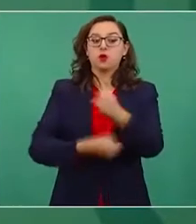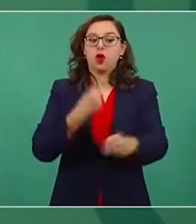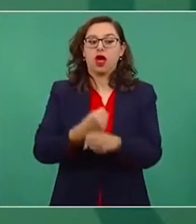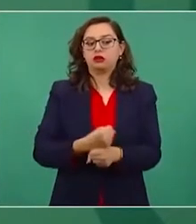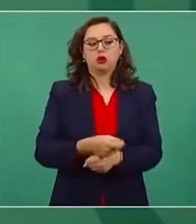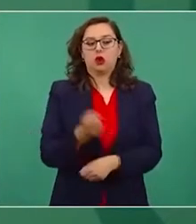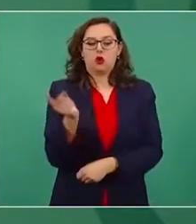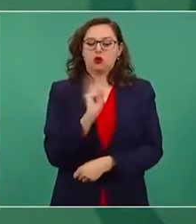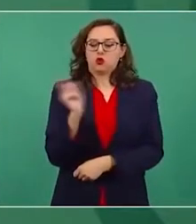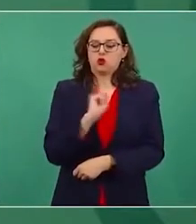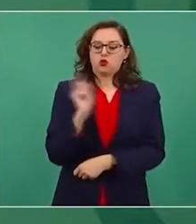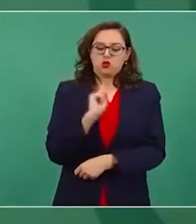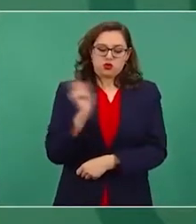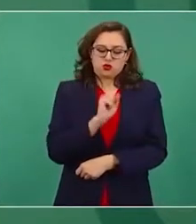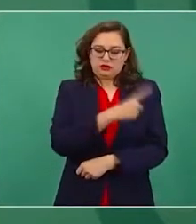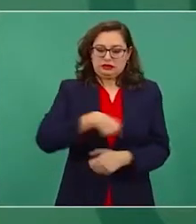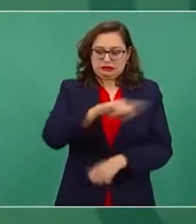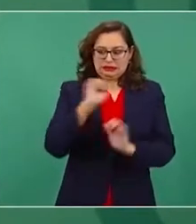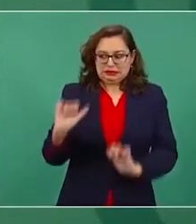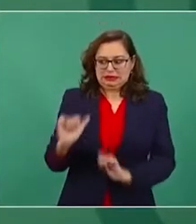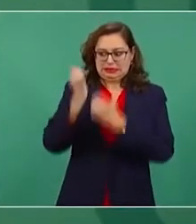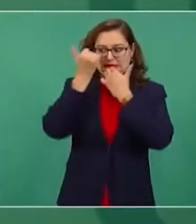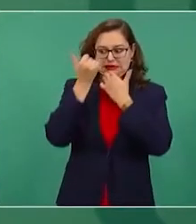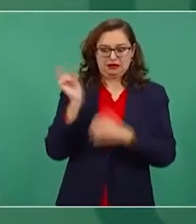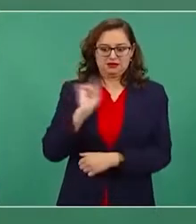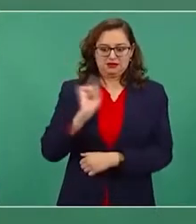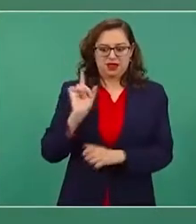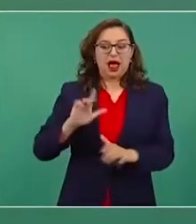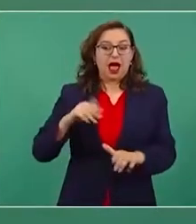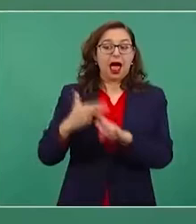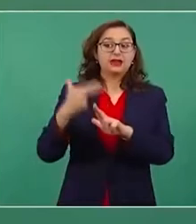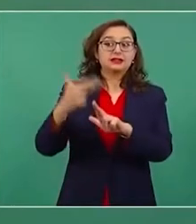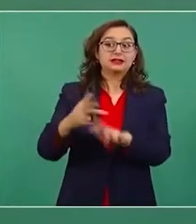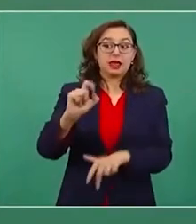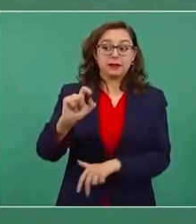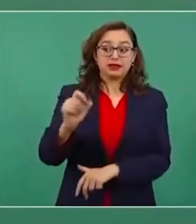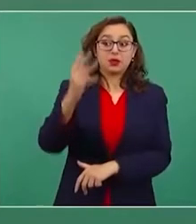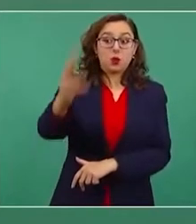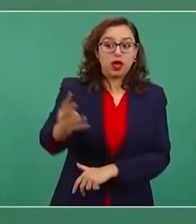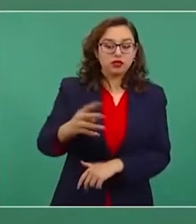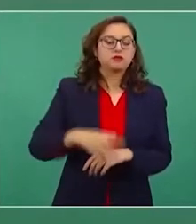ahora va a ser hasta el 24. Pero bueno, imagínense si estos llegan,